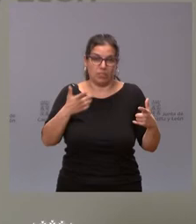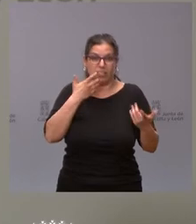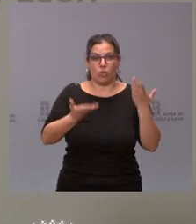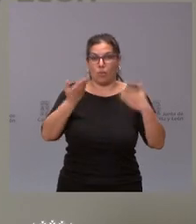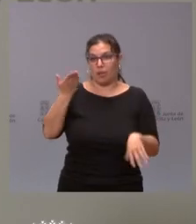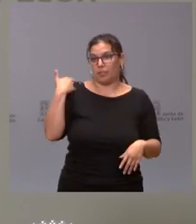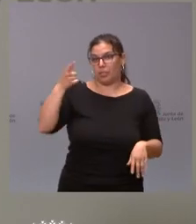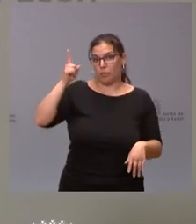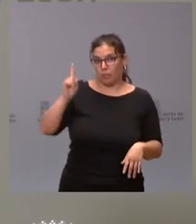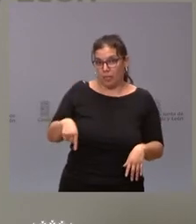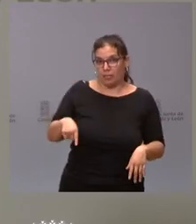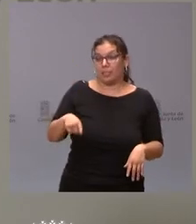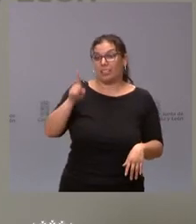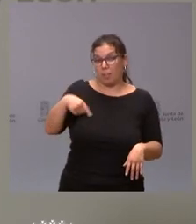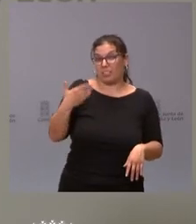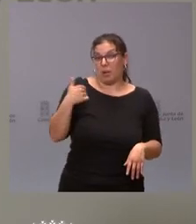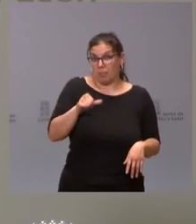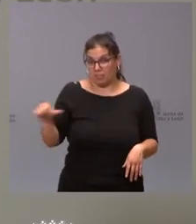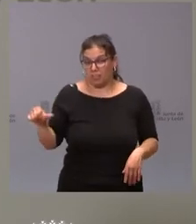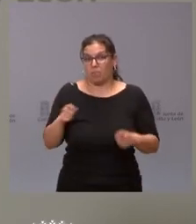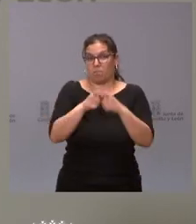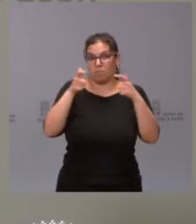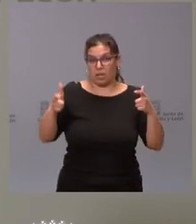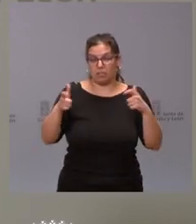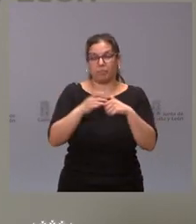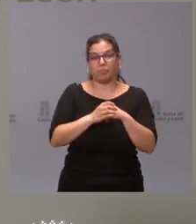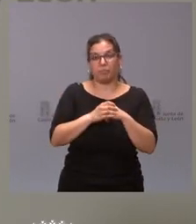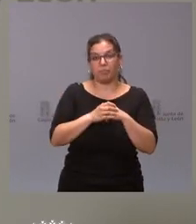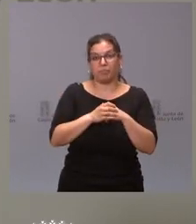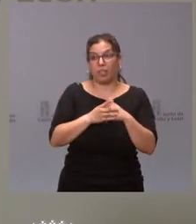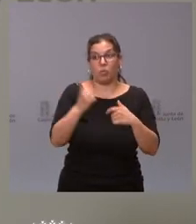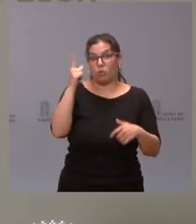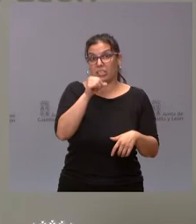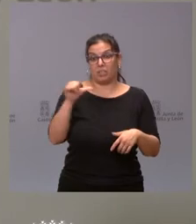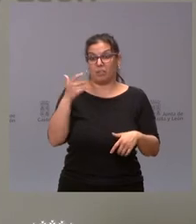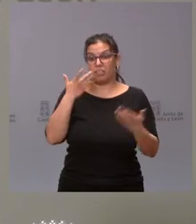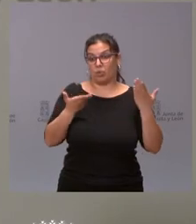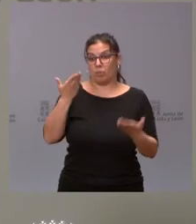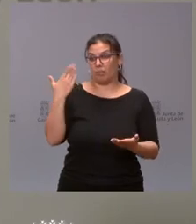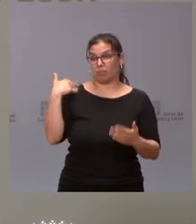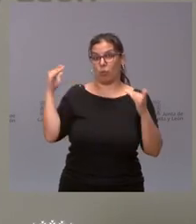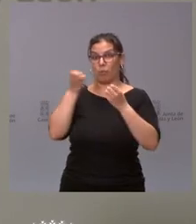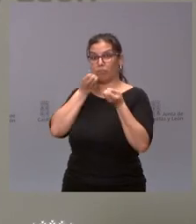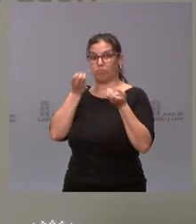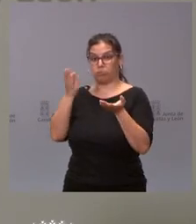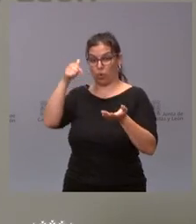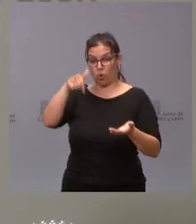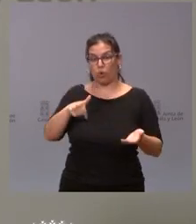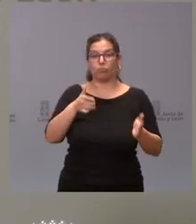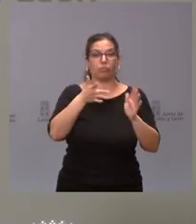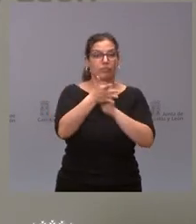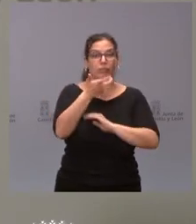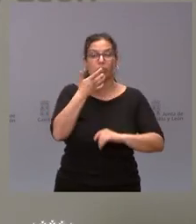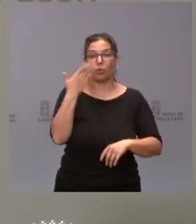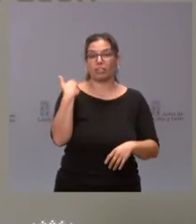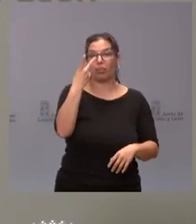anterior y con incluso la semana anterior. Solo en el paso de una semana, respecto a lo que se informé, por ejemplo, hemos pasado de